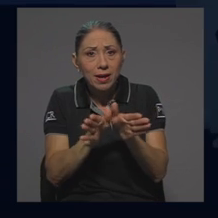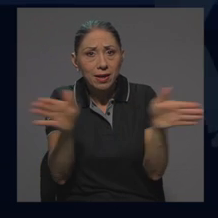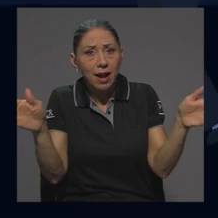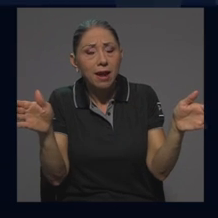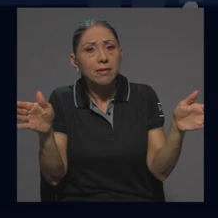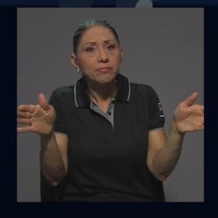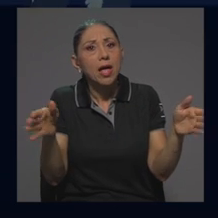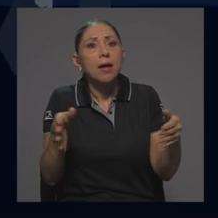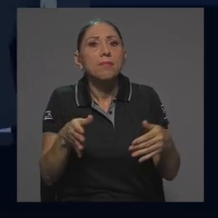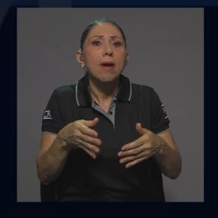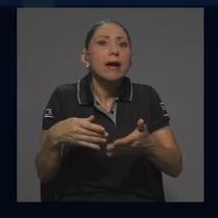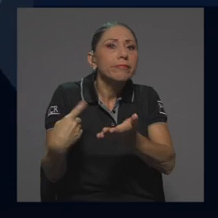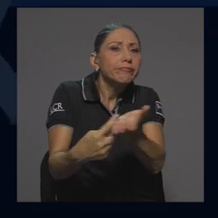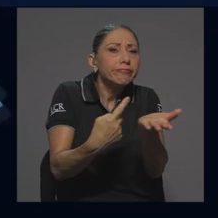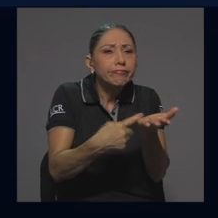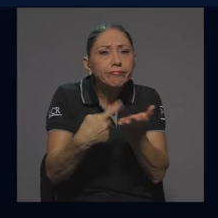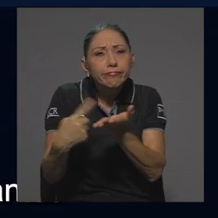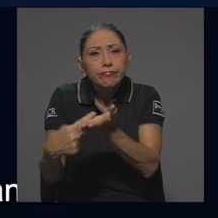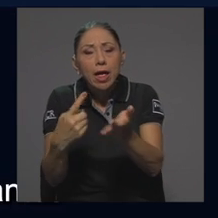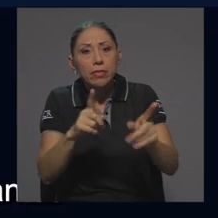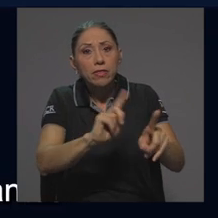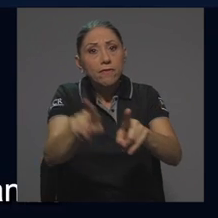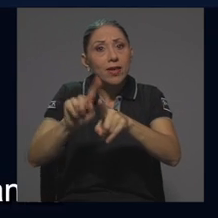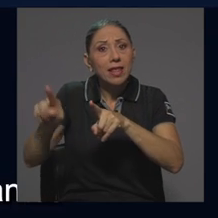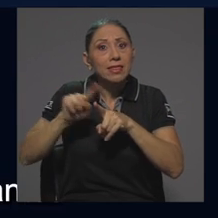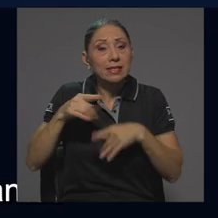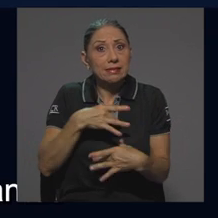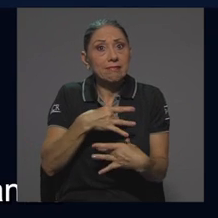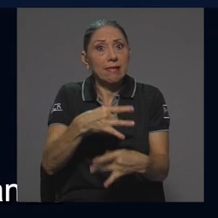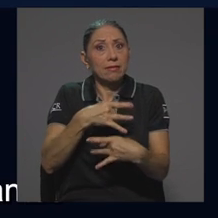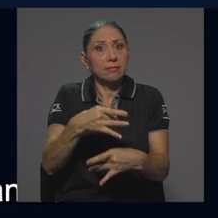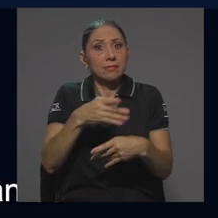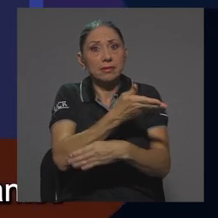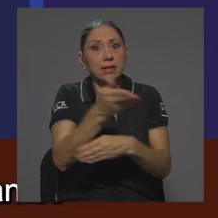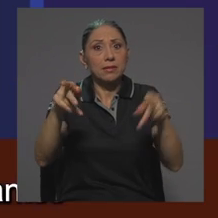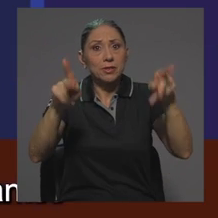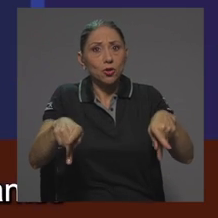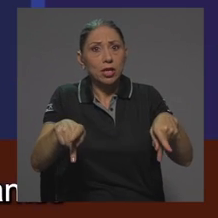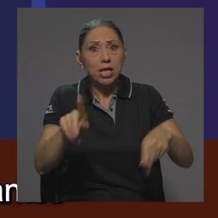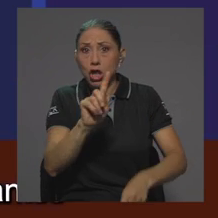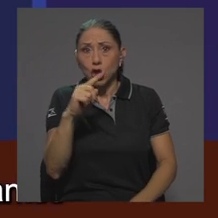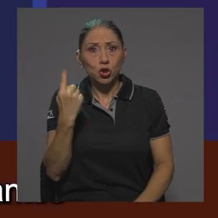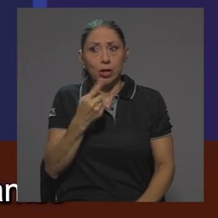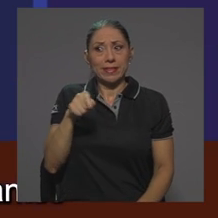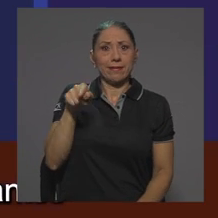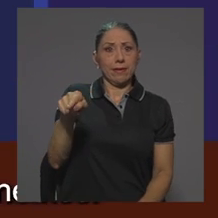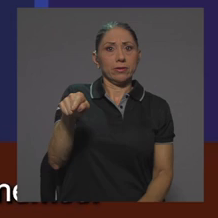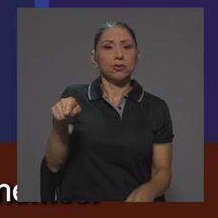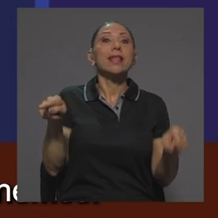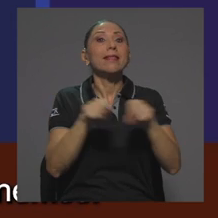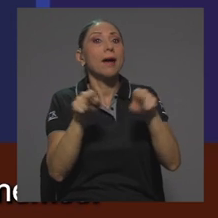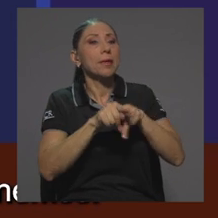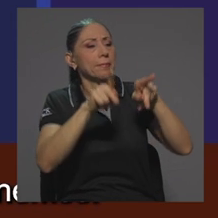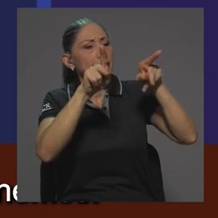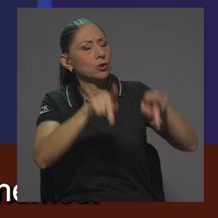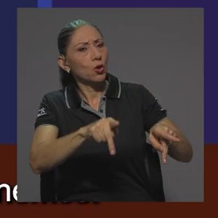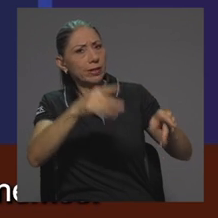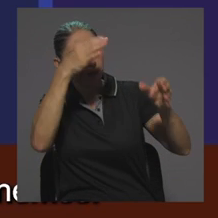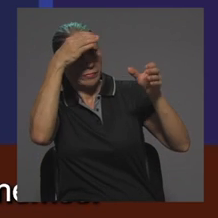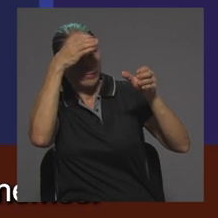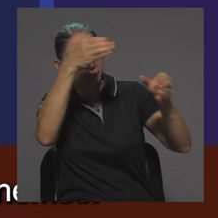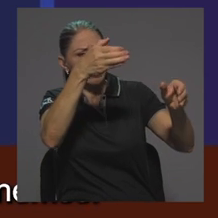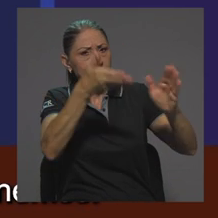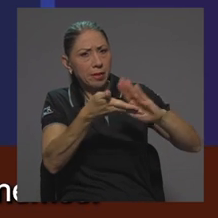intereses de la ciudadanía, sino que van a participar estos especialistas